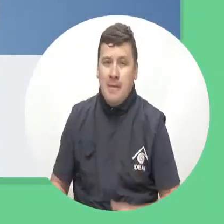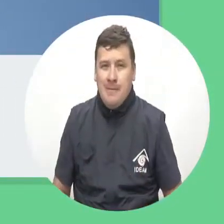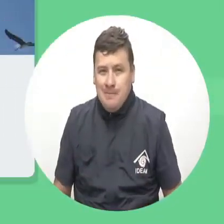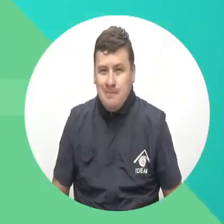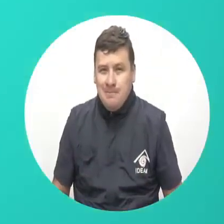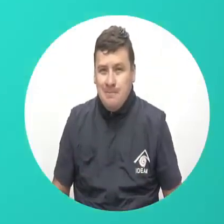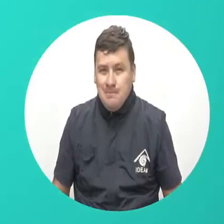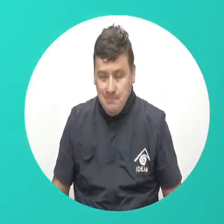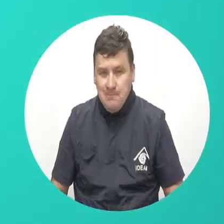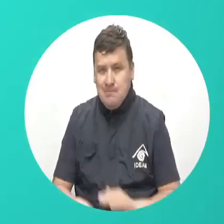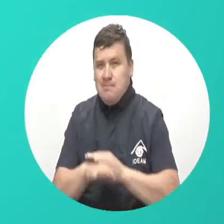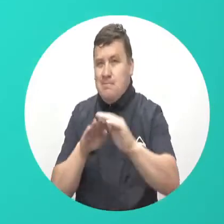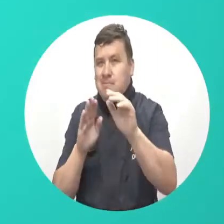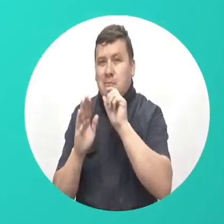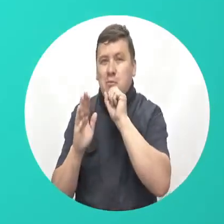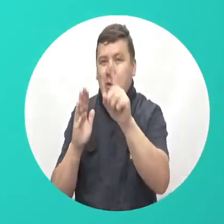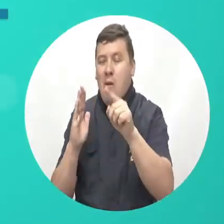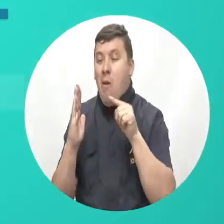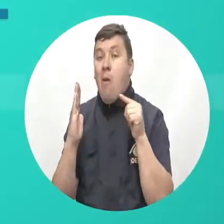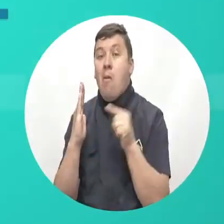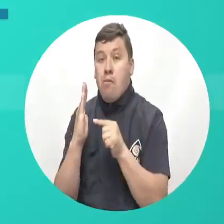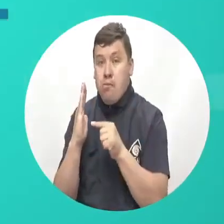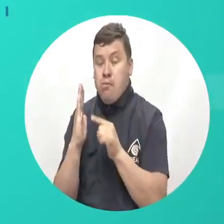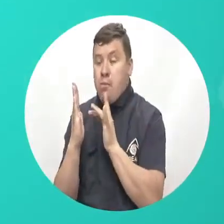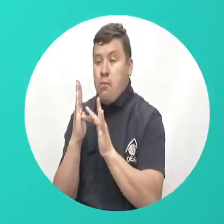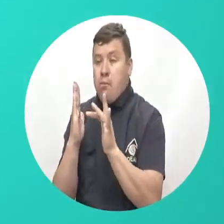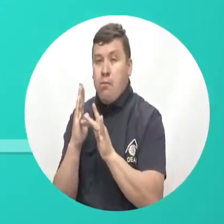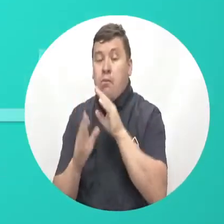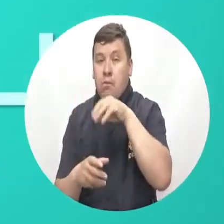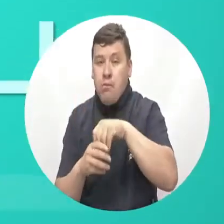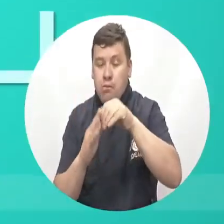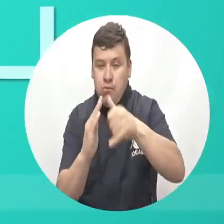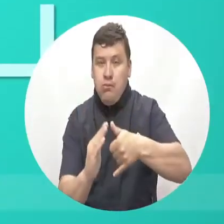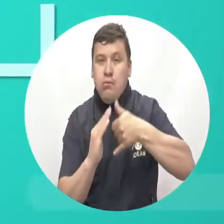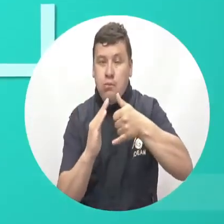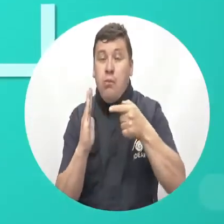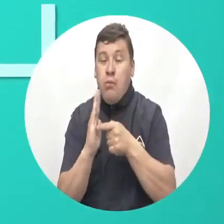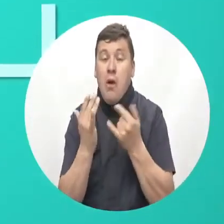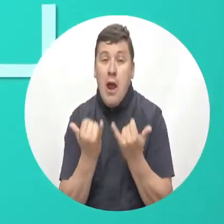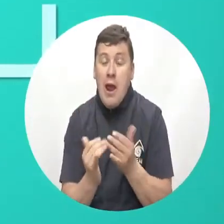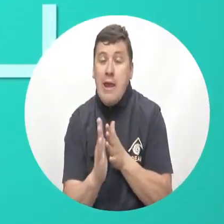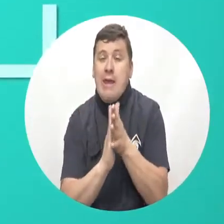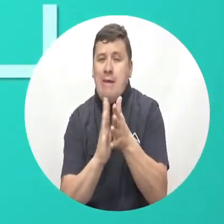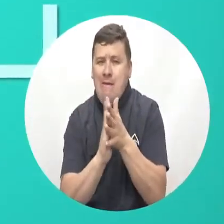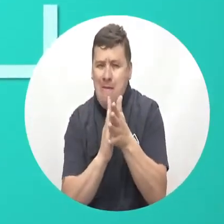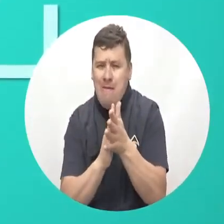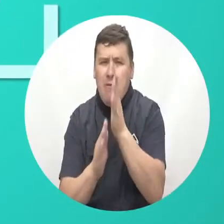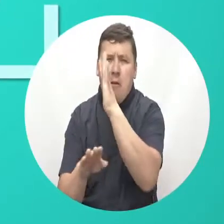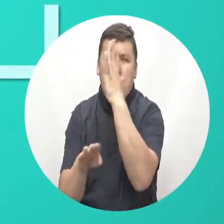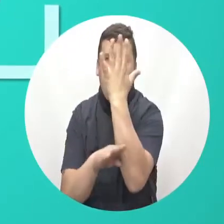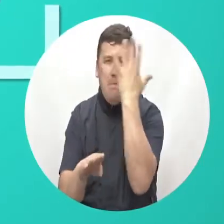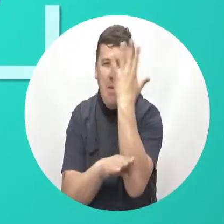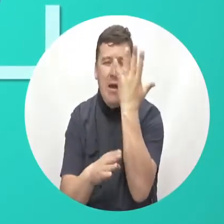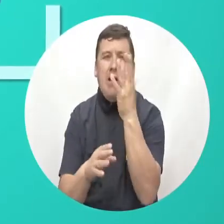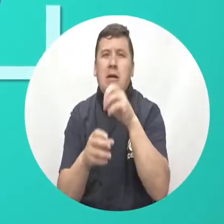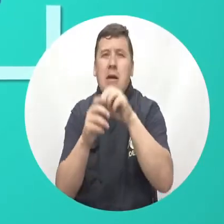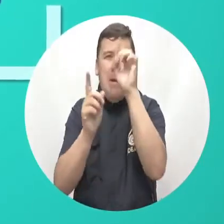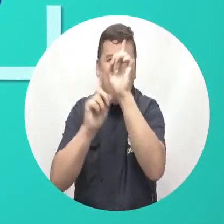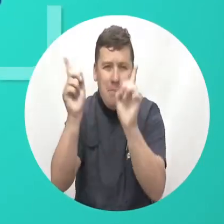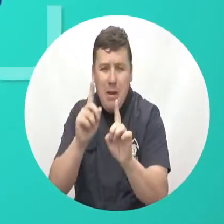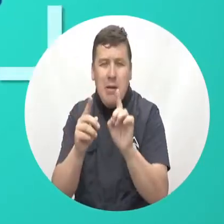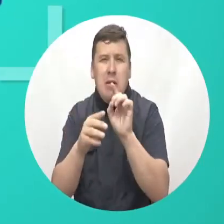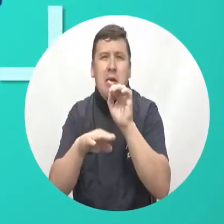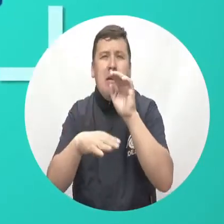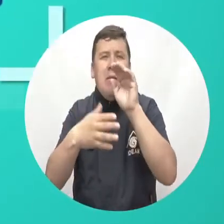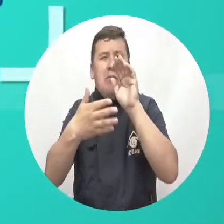.co Te invitamos a consultar la aplicación Mi Pronóstico del Ideam Ahora con información sobre deforestación, rayos,